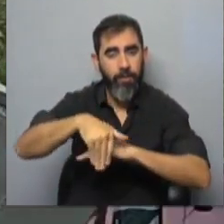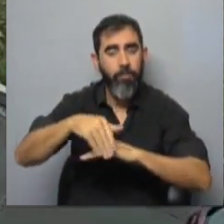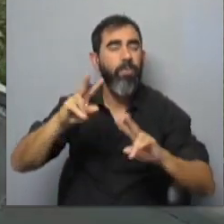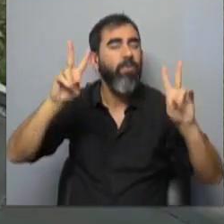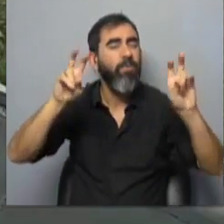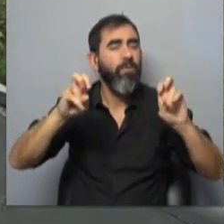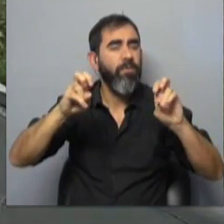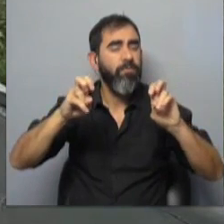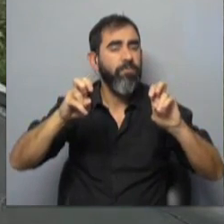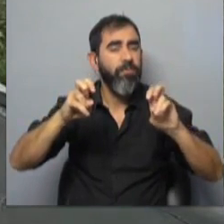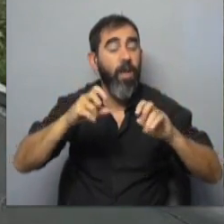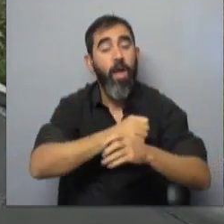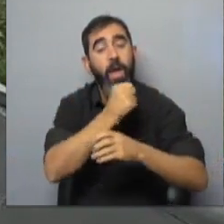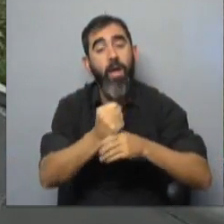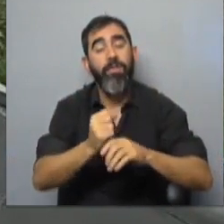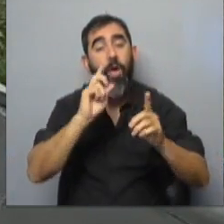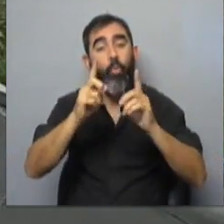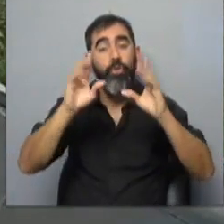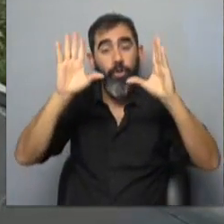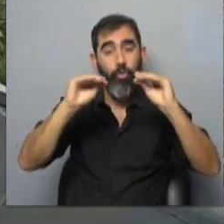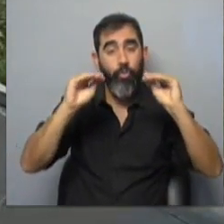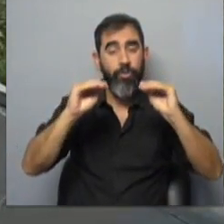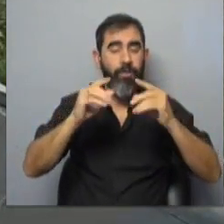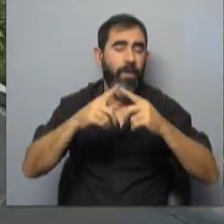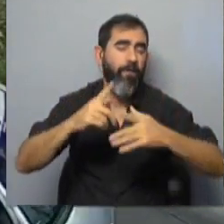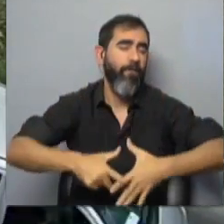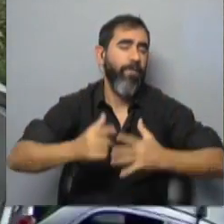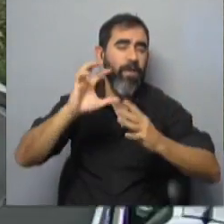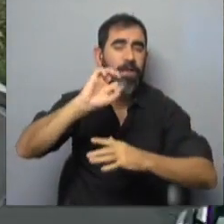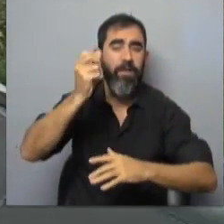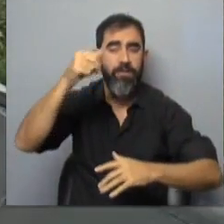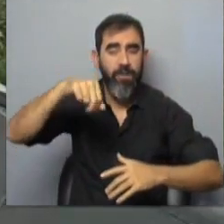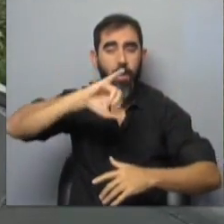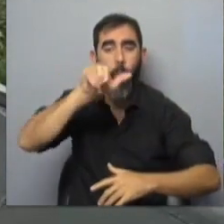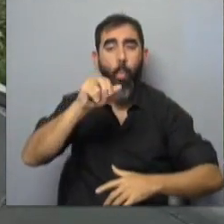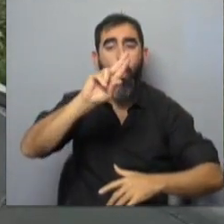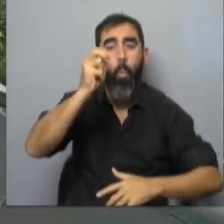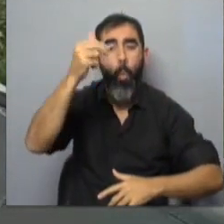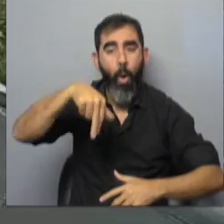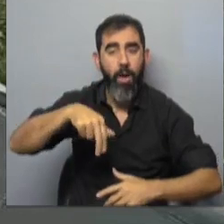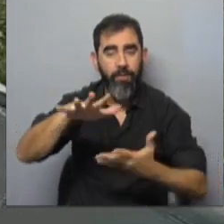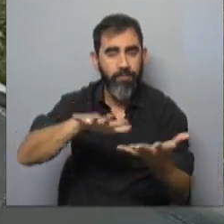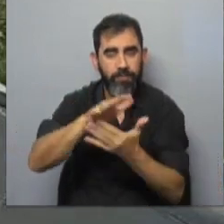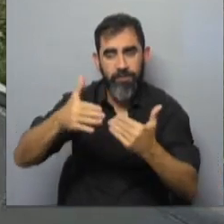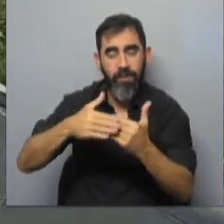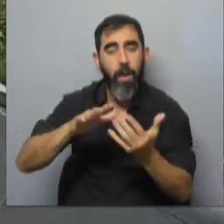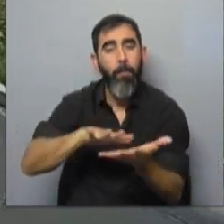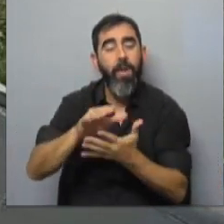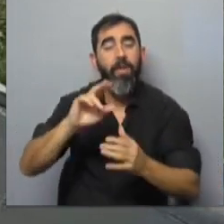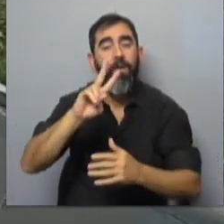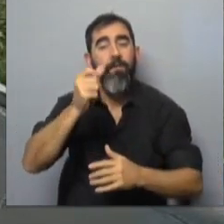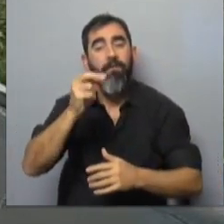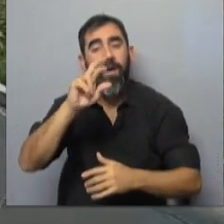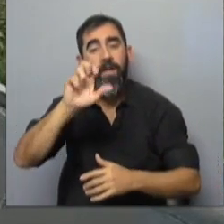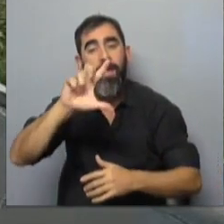un evento. Va a ser hasta las 23 horas la famosa fiesta de San Juan. Bueno, allí se hará en ese entorno en la Plaza Varela y